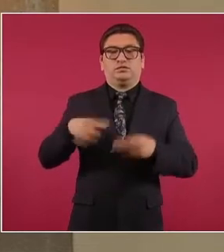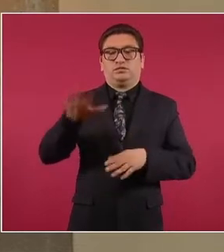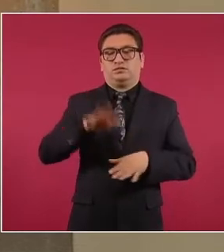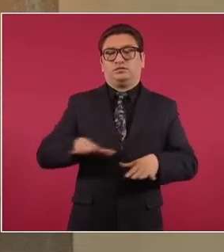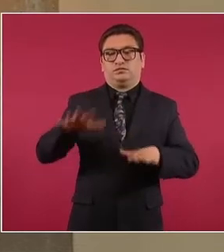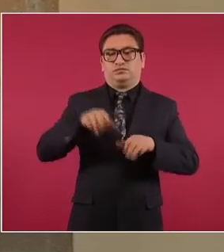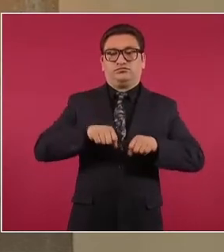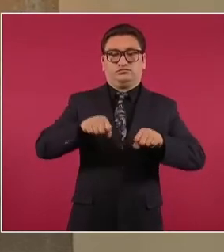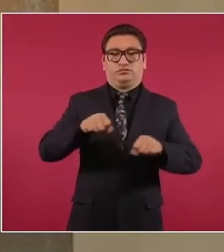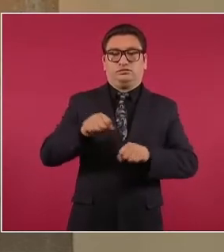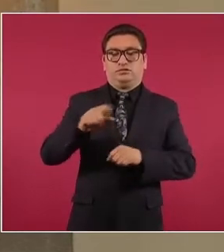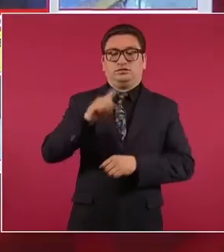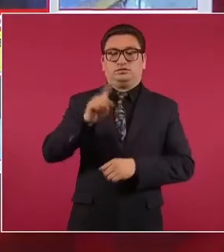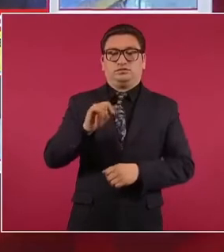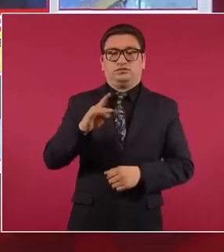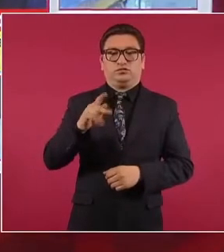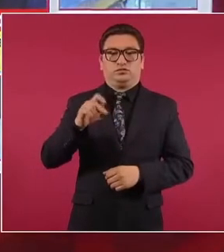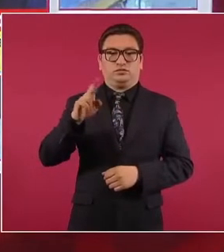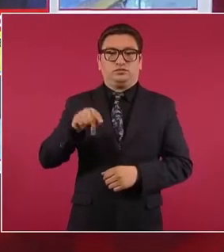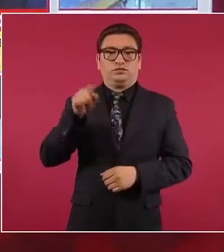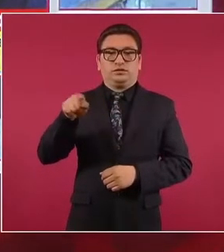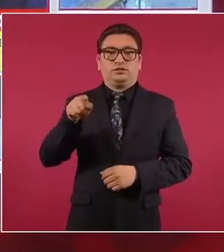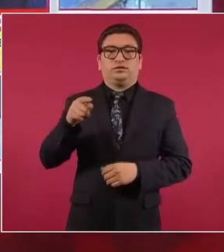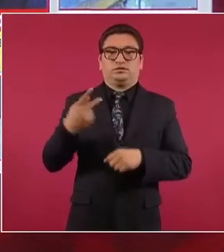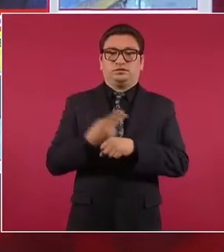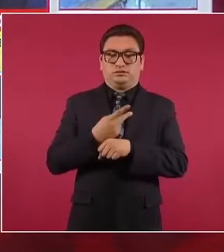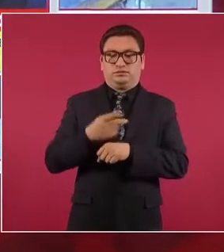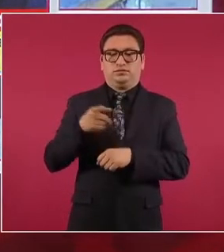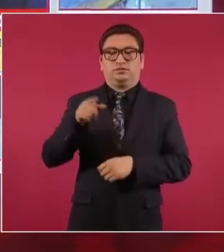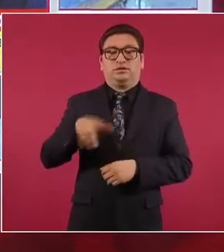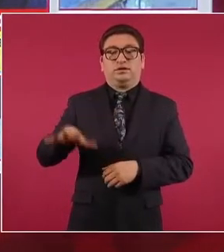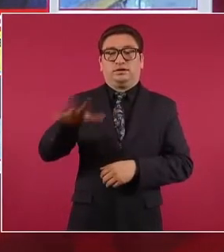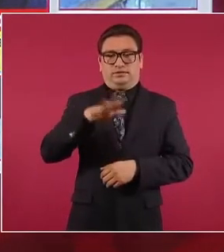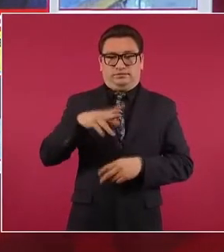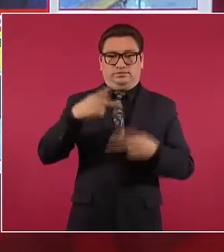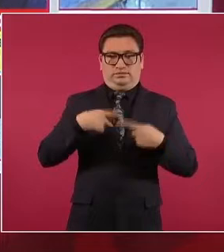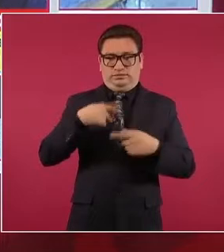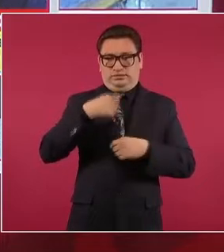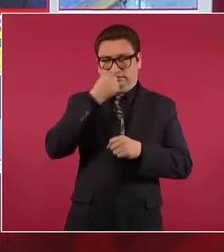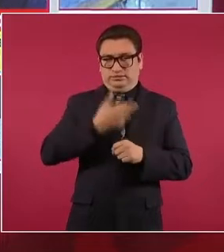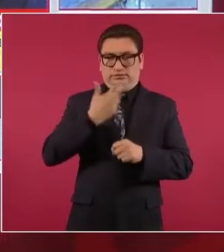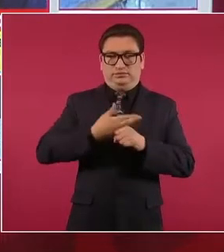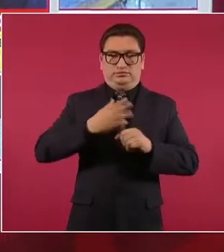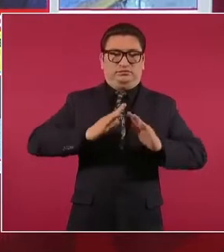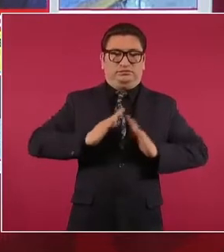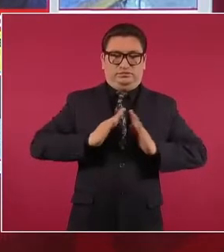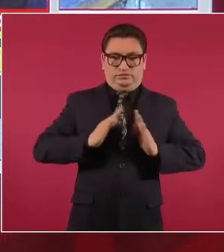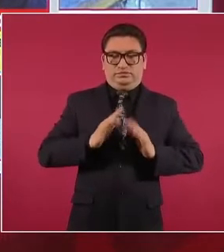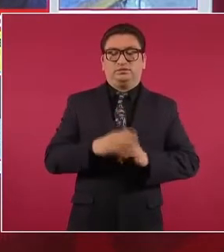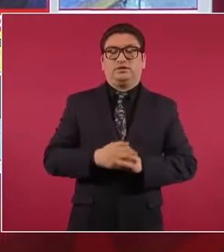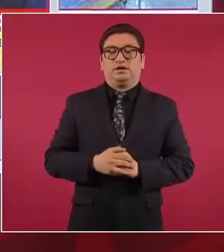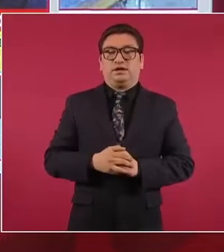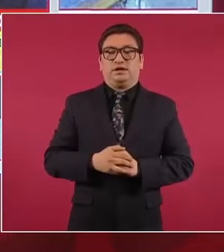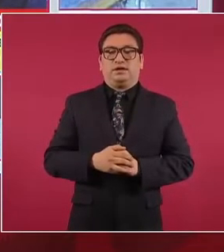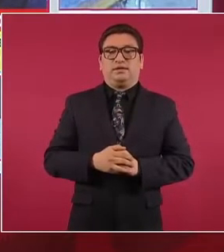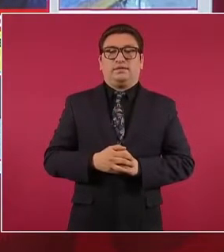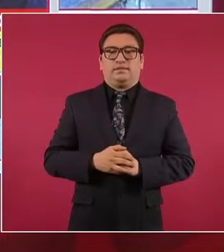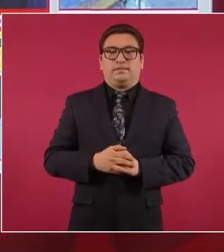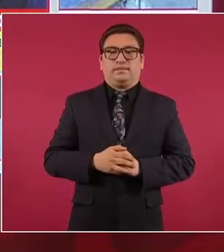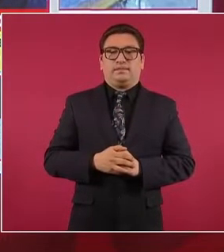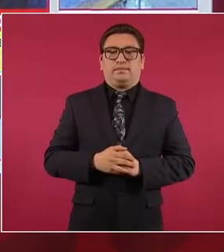Zapopan, donde elementos de la Secretaría de la Defensa Nacional, después de haber